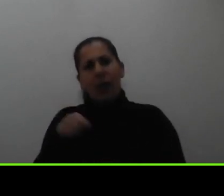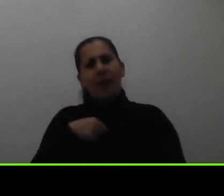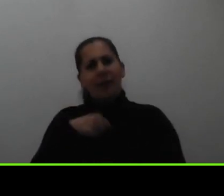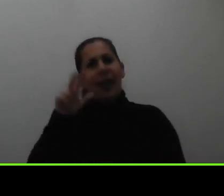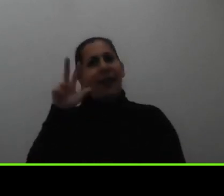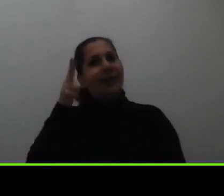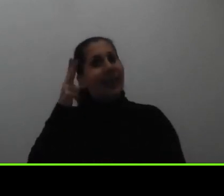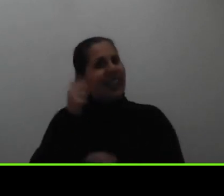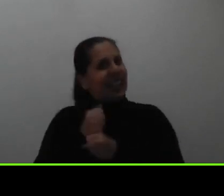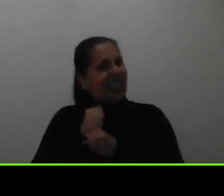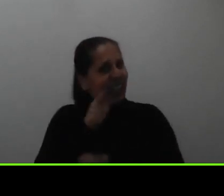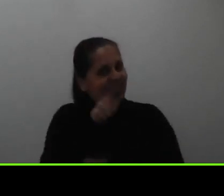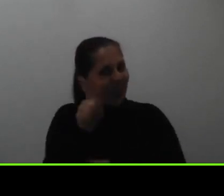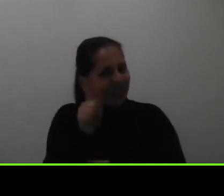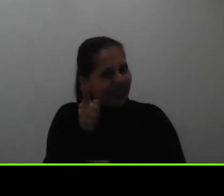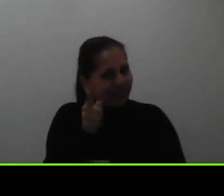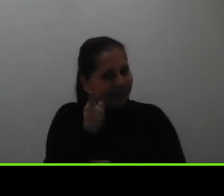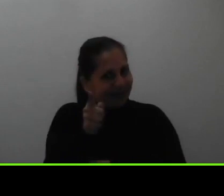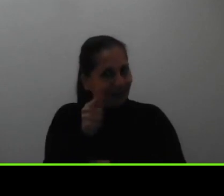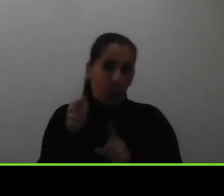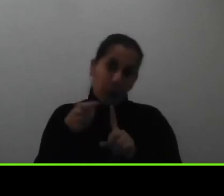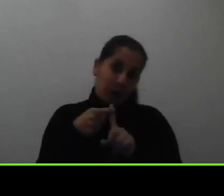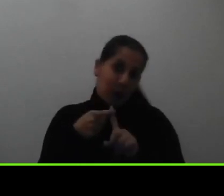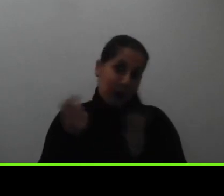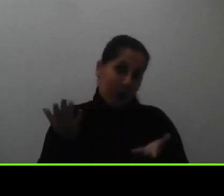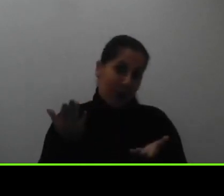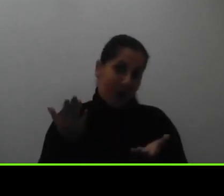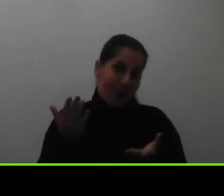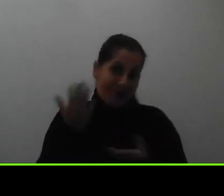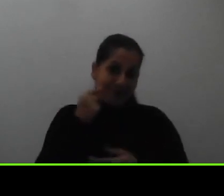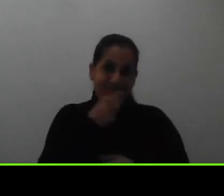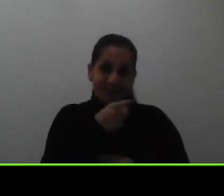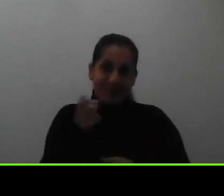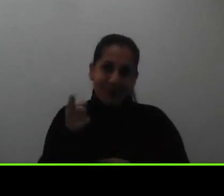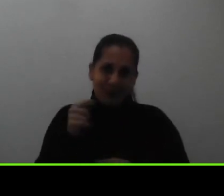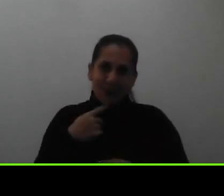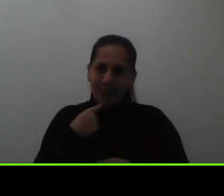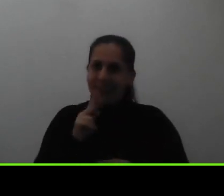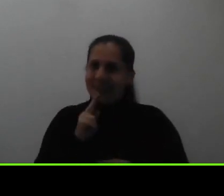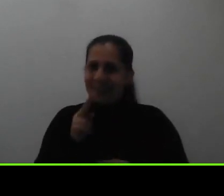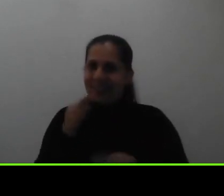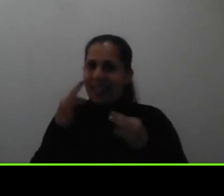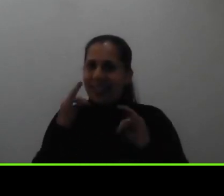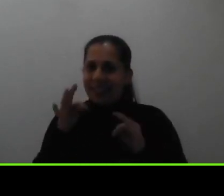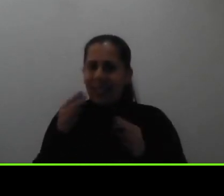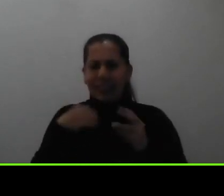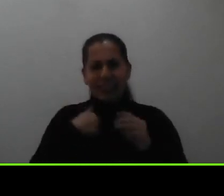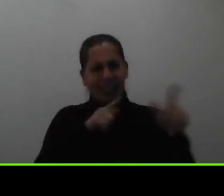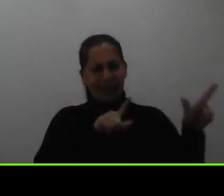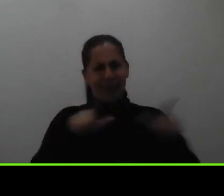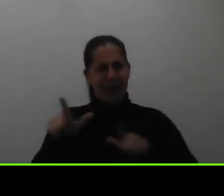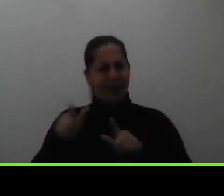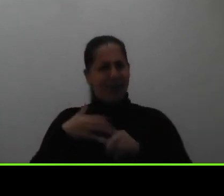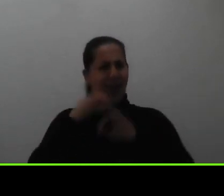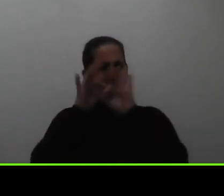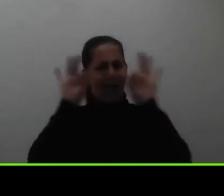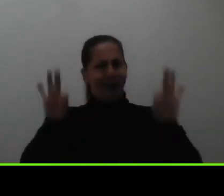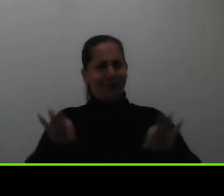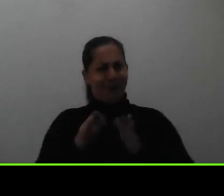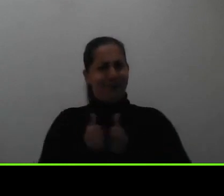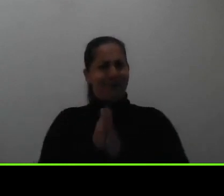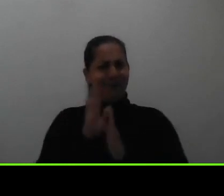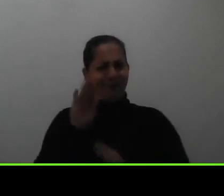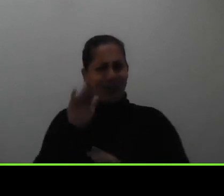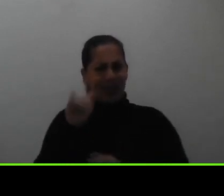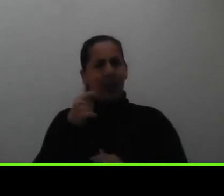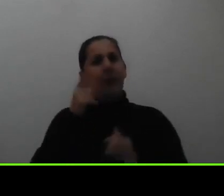les voy a dejar en positivo para que ustedes verán o sea traten de ir lo más preparados a la solicitud de beca y es lean el